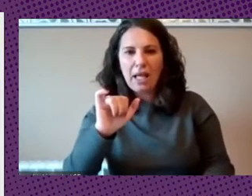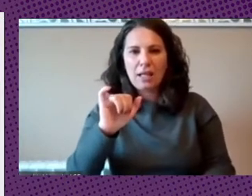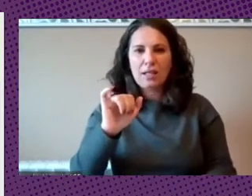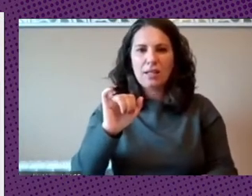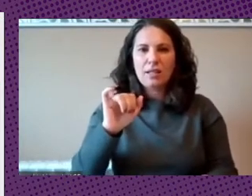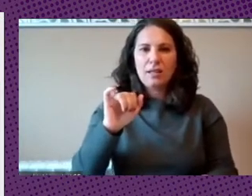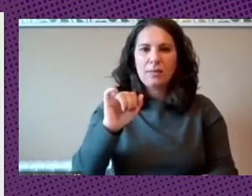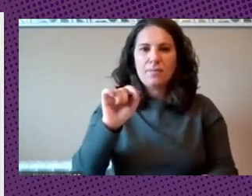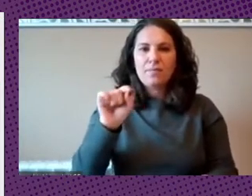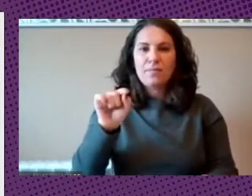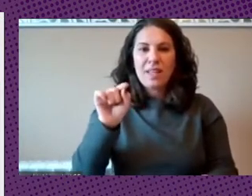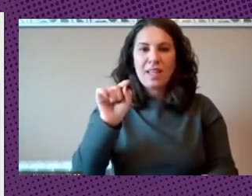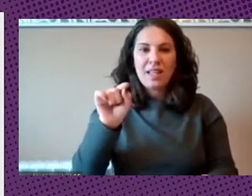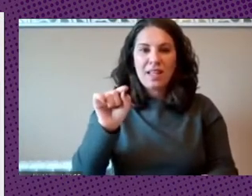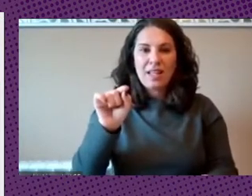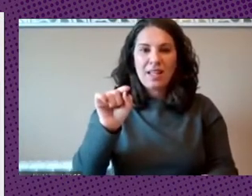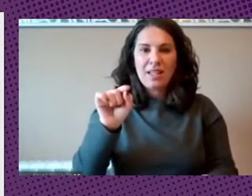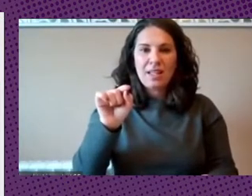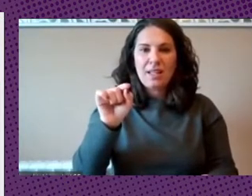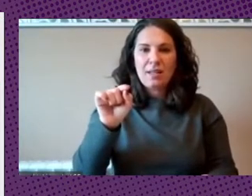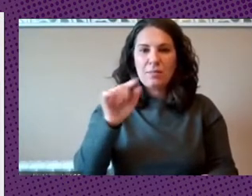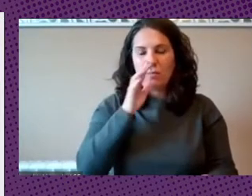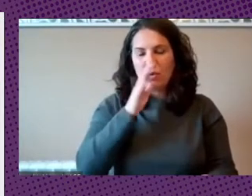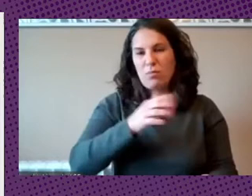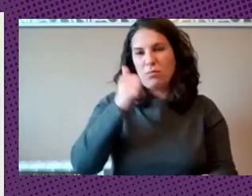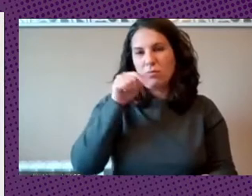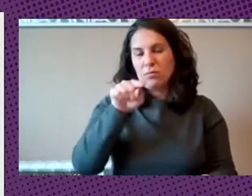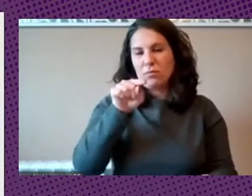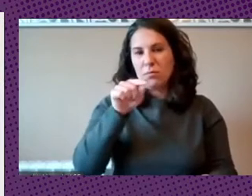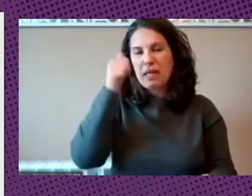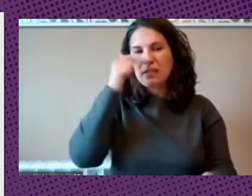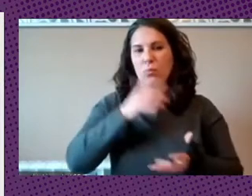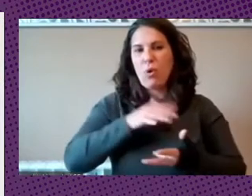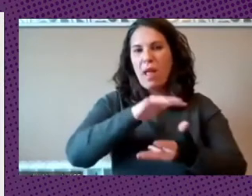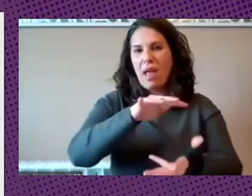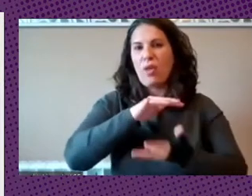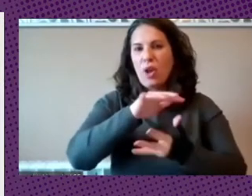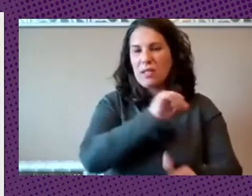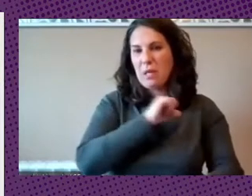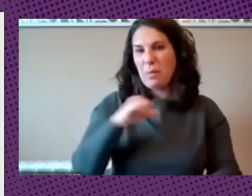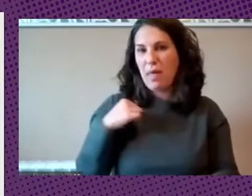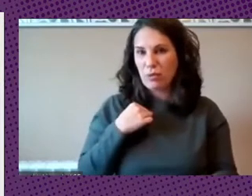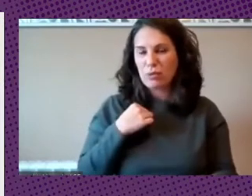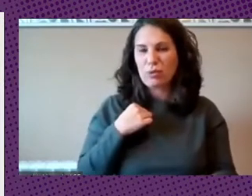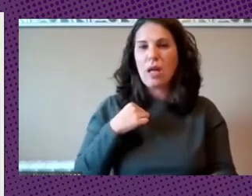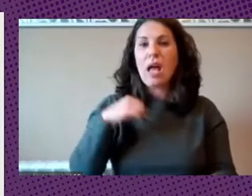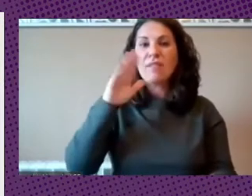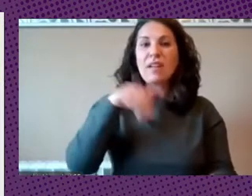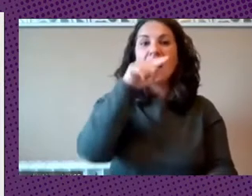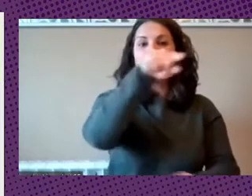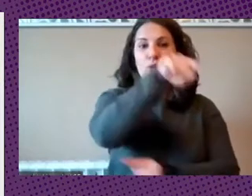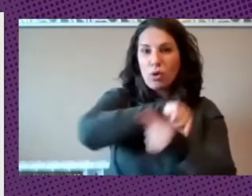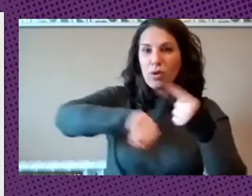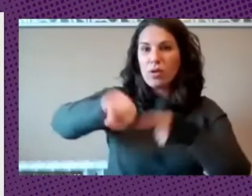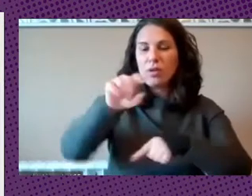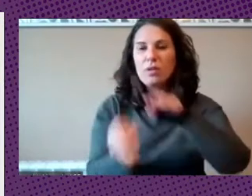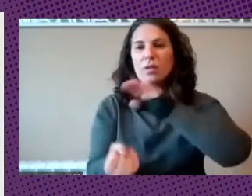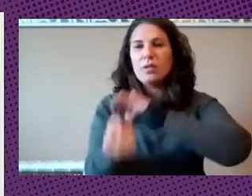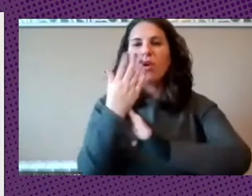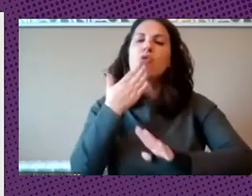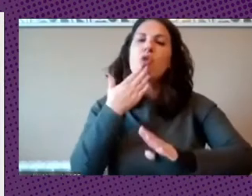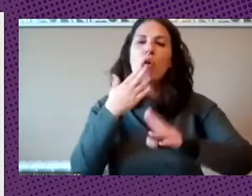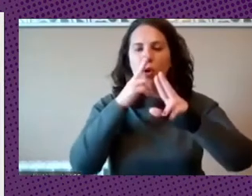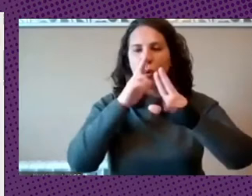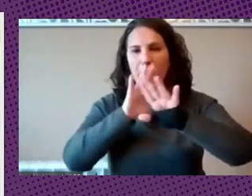sea administrada exclusivamente por proveedores privados ha generado una cámara de compensación de datos y de